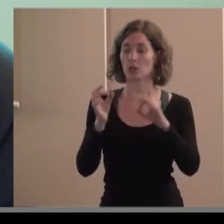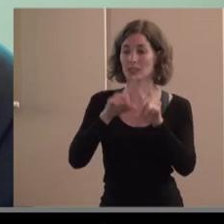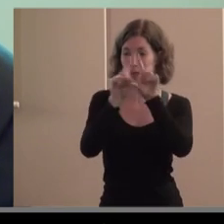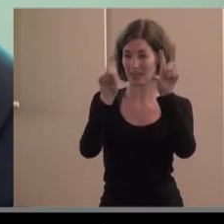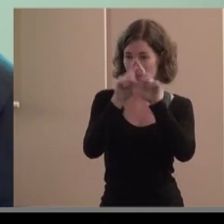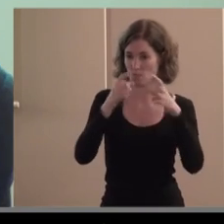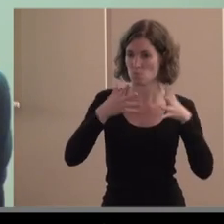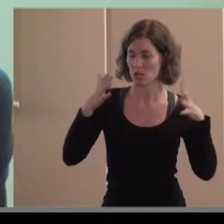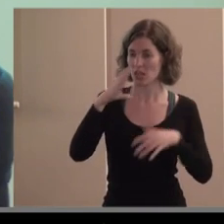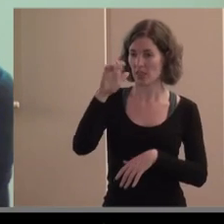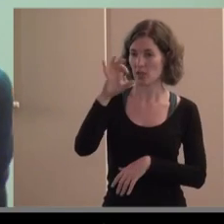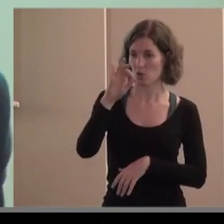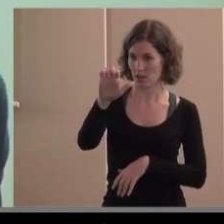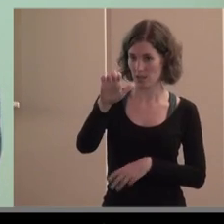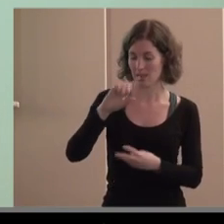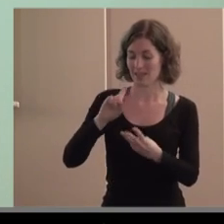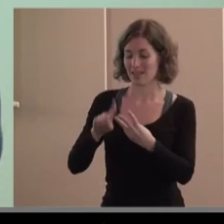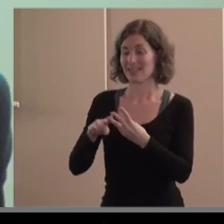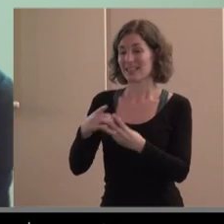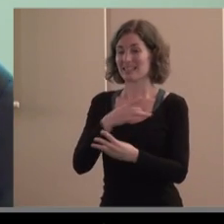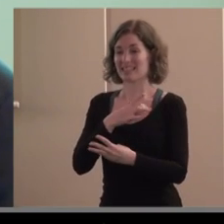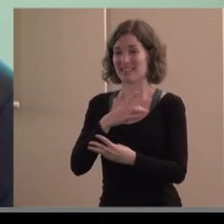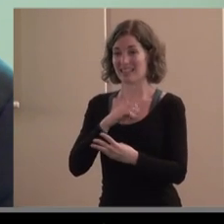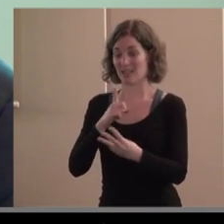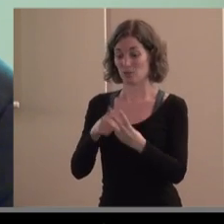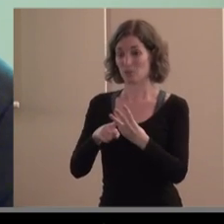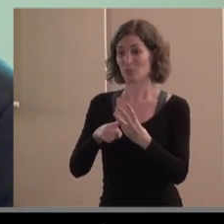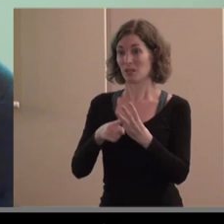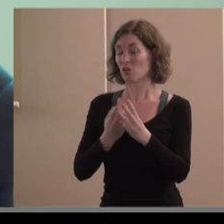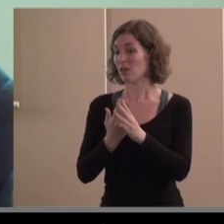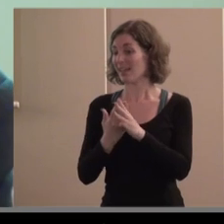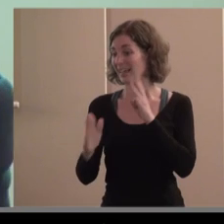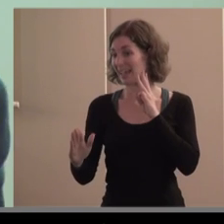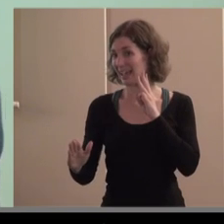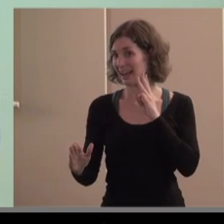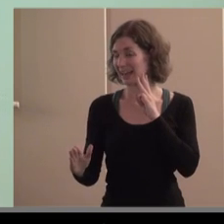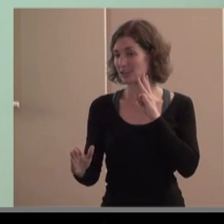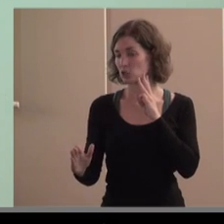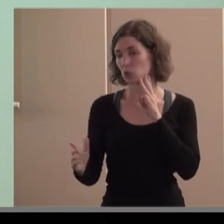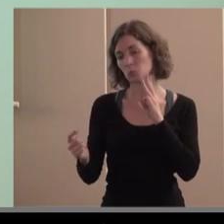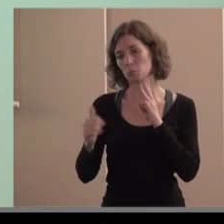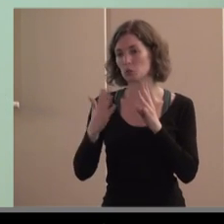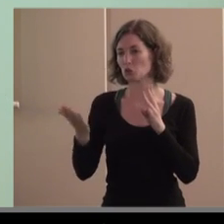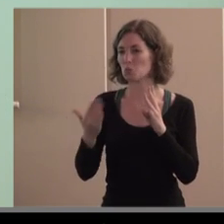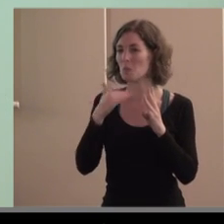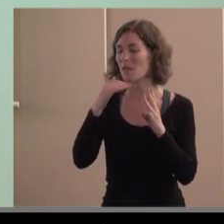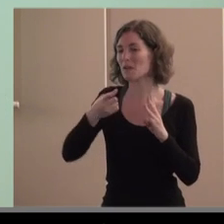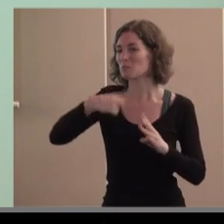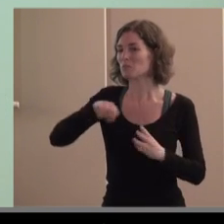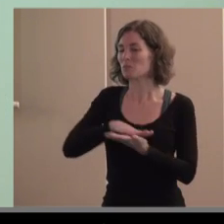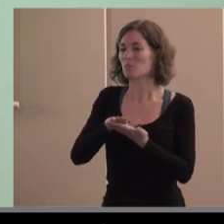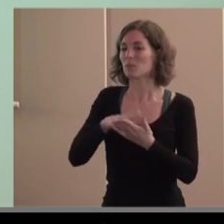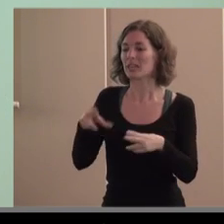grandes que es COE y los sindicatos y por lo tanto todo el resto forma parte de aquel gran paquete que nos llamamos sociedad civil